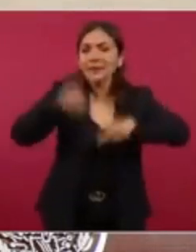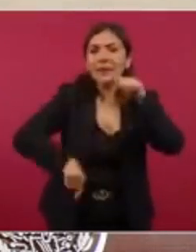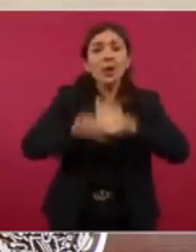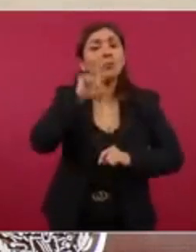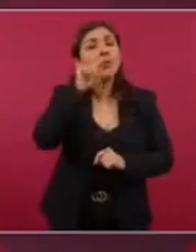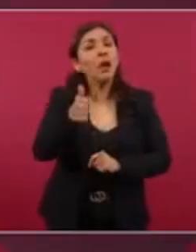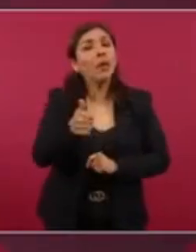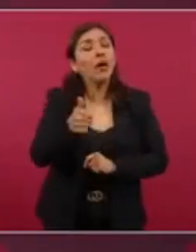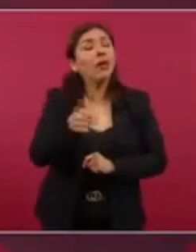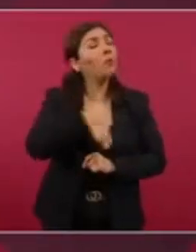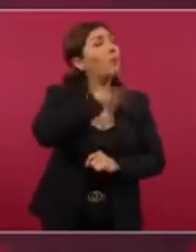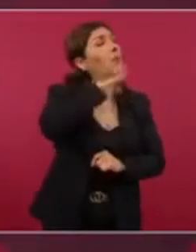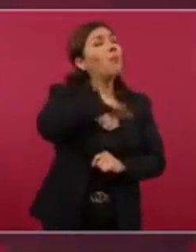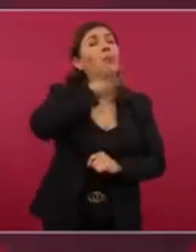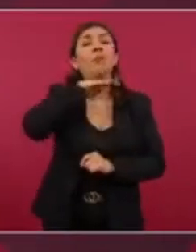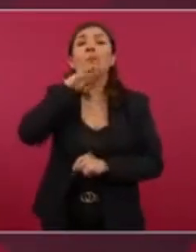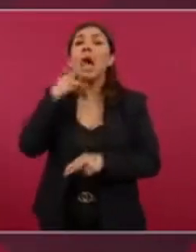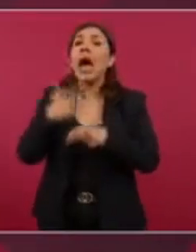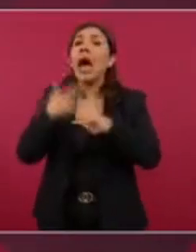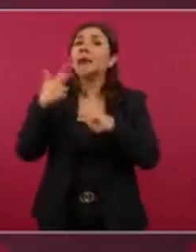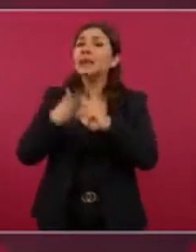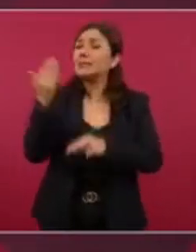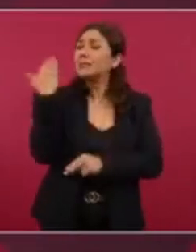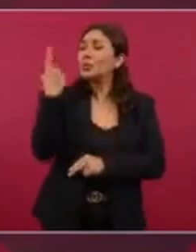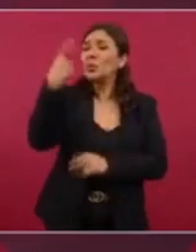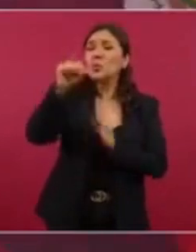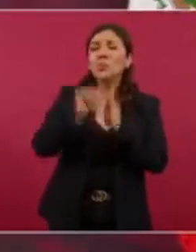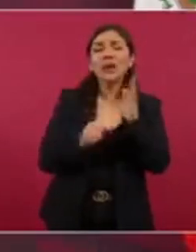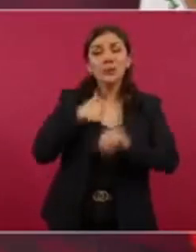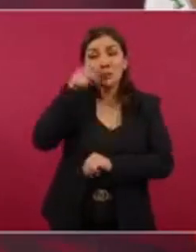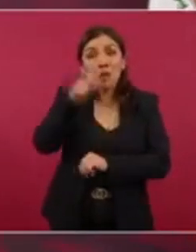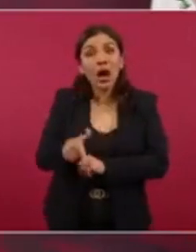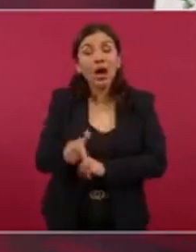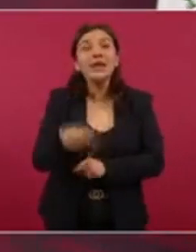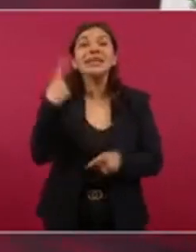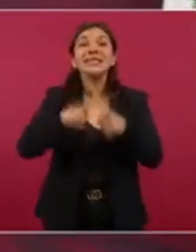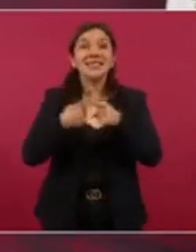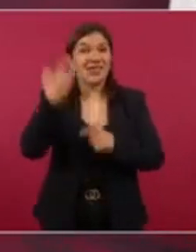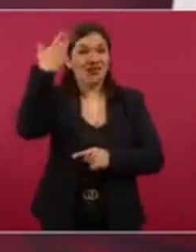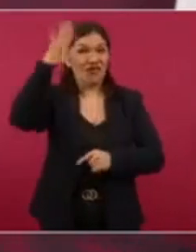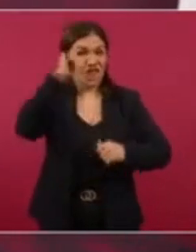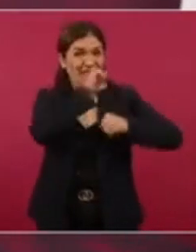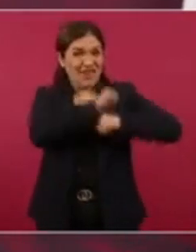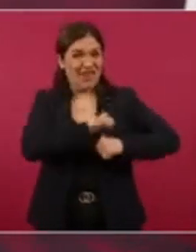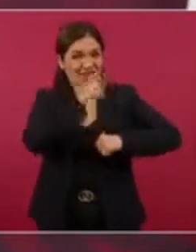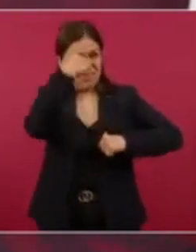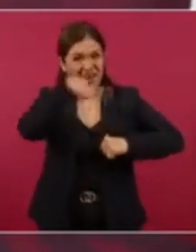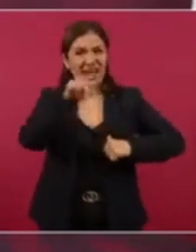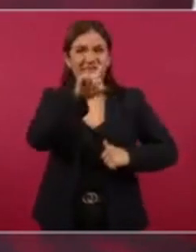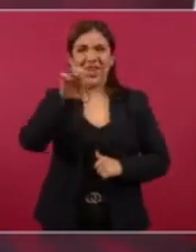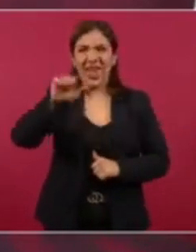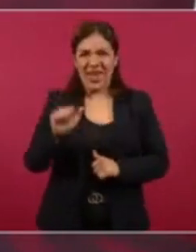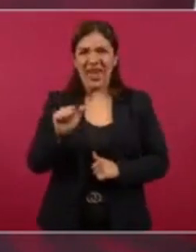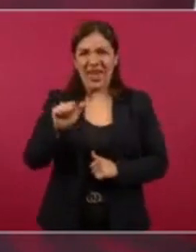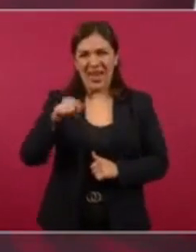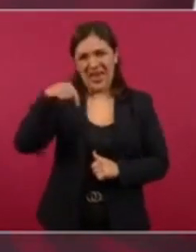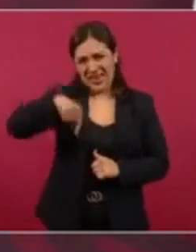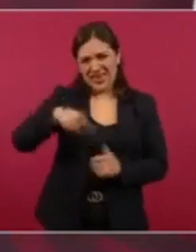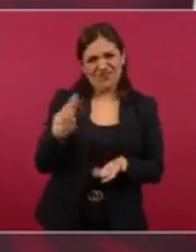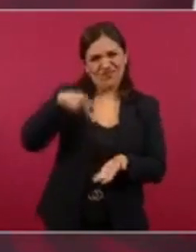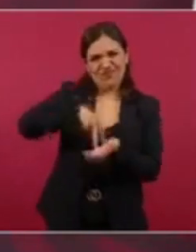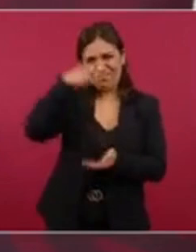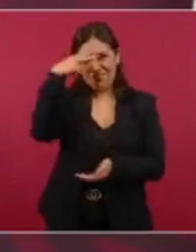nos enteramos hace un mes que el que estaba encargado de la DEA un tiempo en México